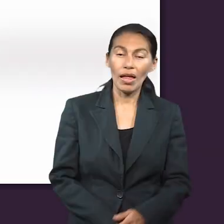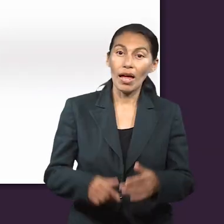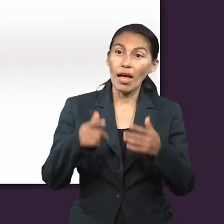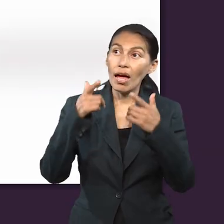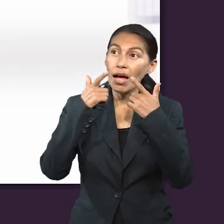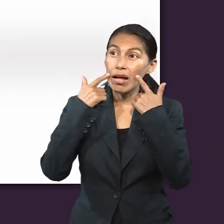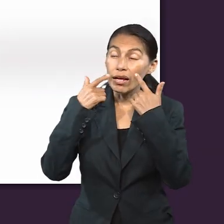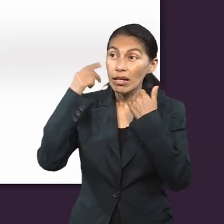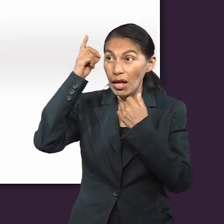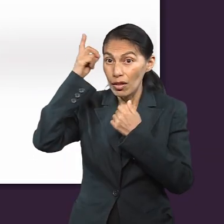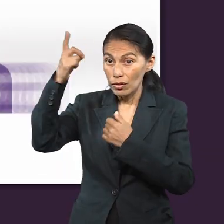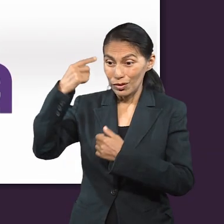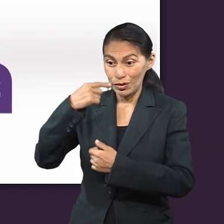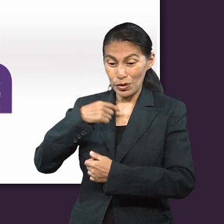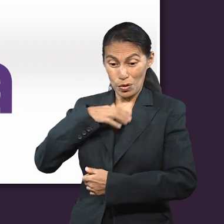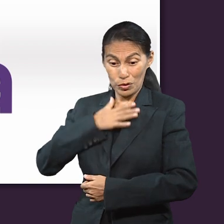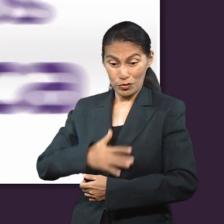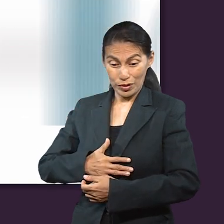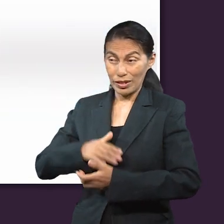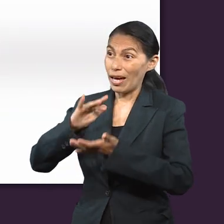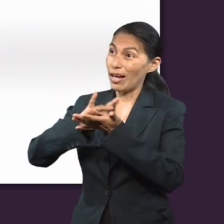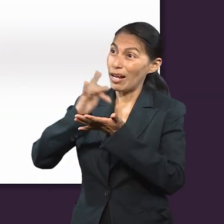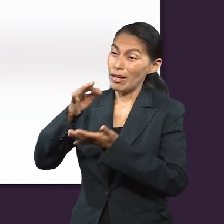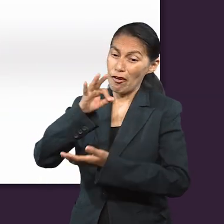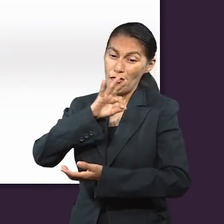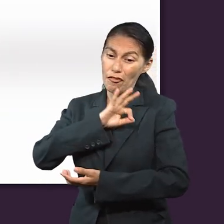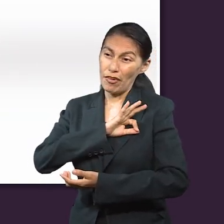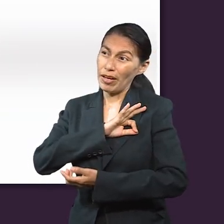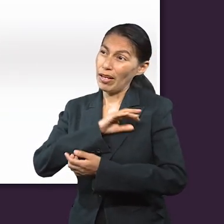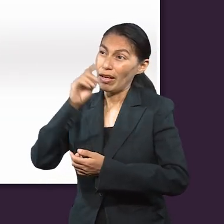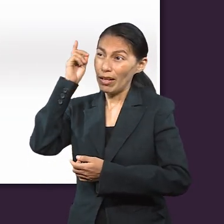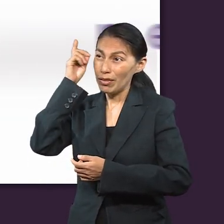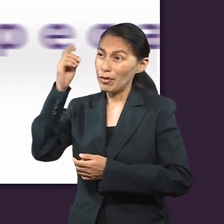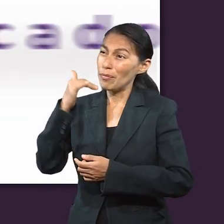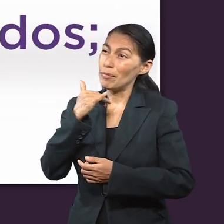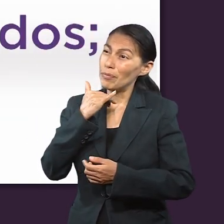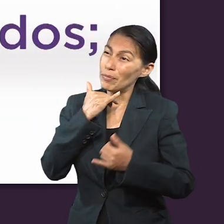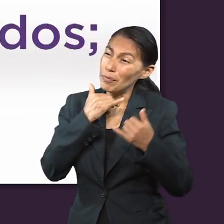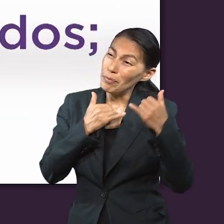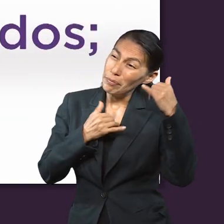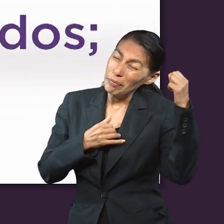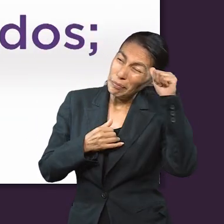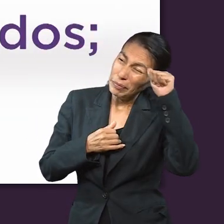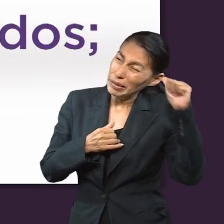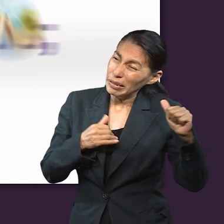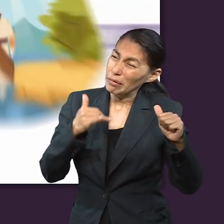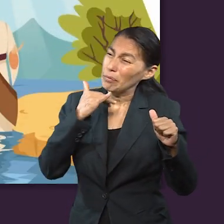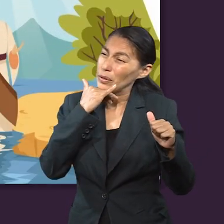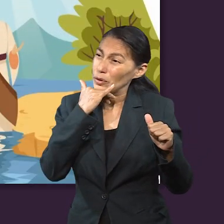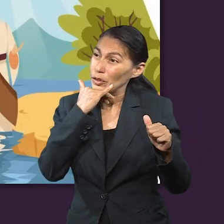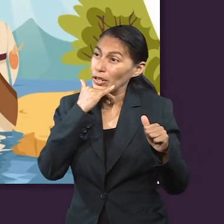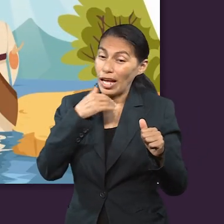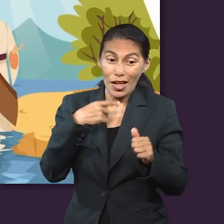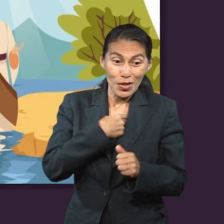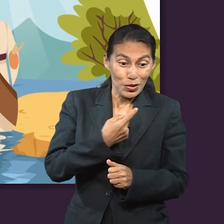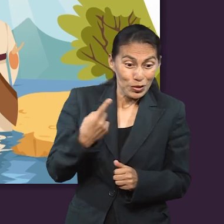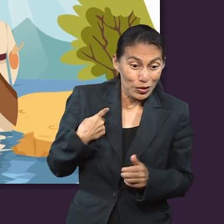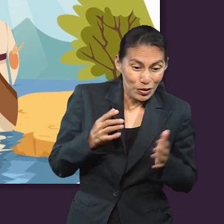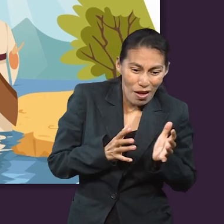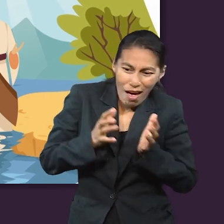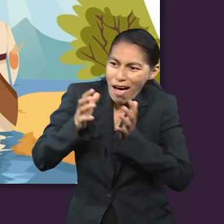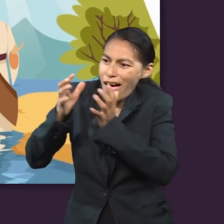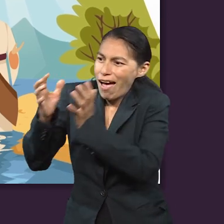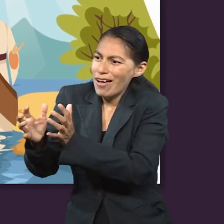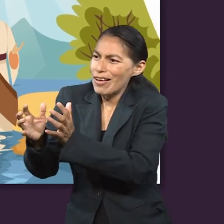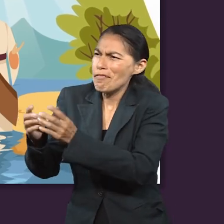La gracia de Dios nos justifica y mediante la fe recibimos el perdón de nuestros pecados, por lo tanto, somos apartados